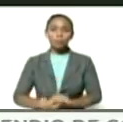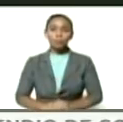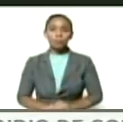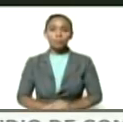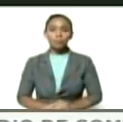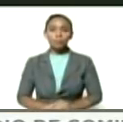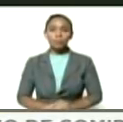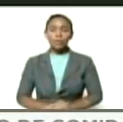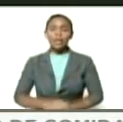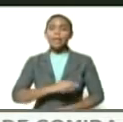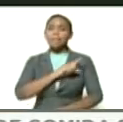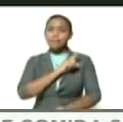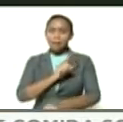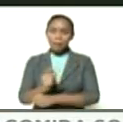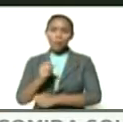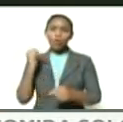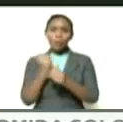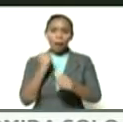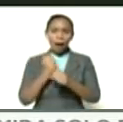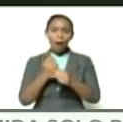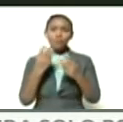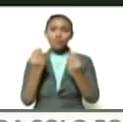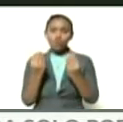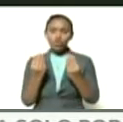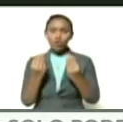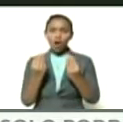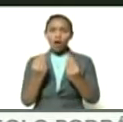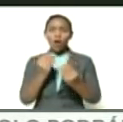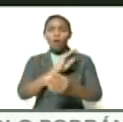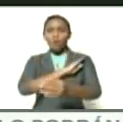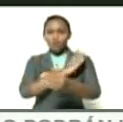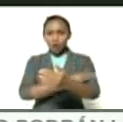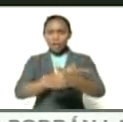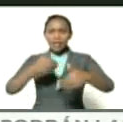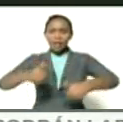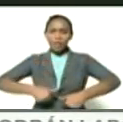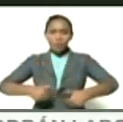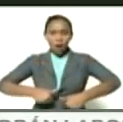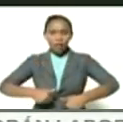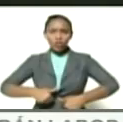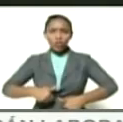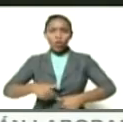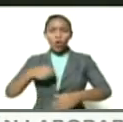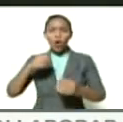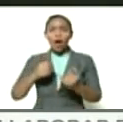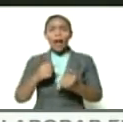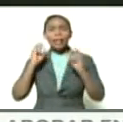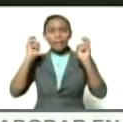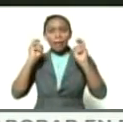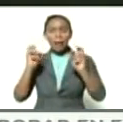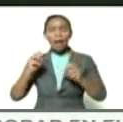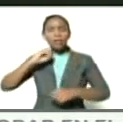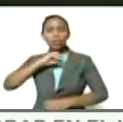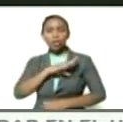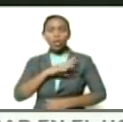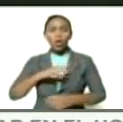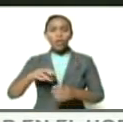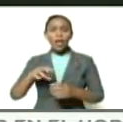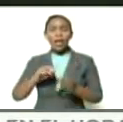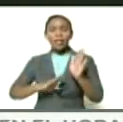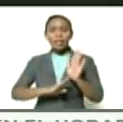debemos trabajar con mucha fuerza el hilo histórico del desarrollo de la espiritualidad